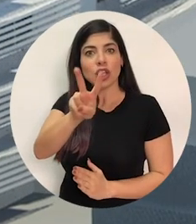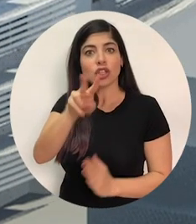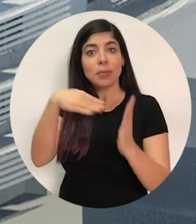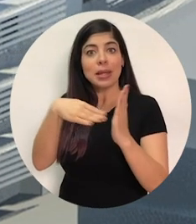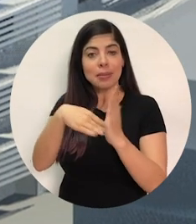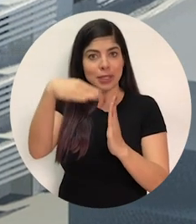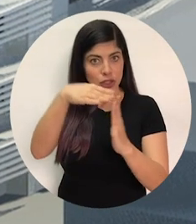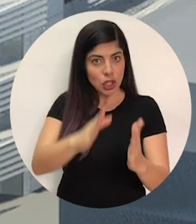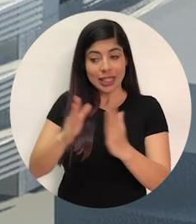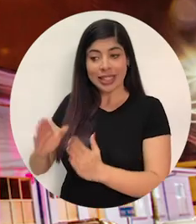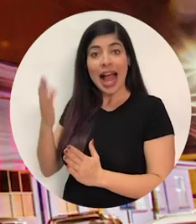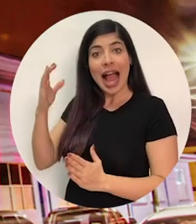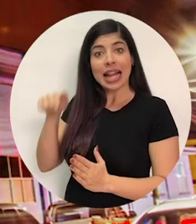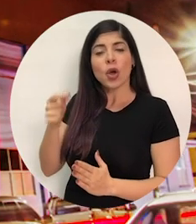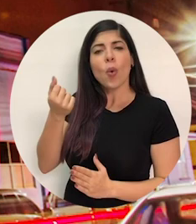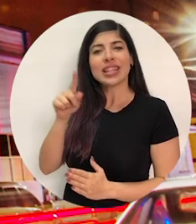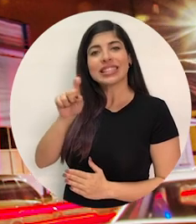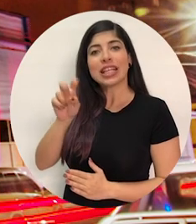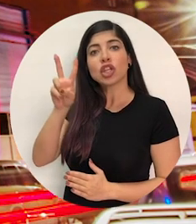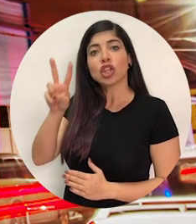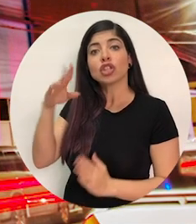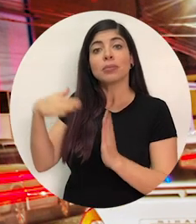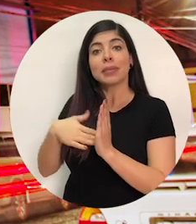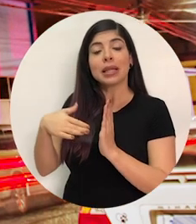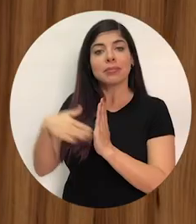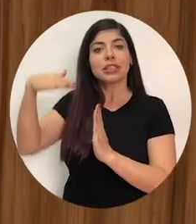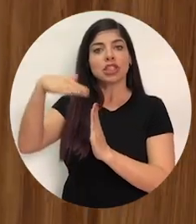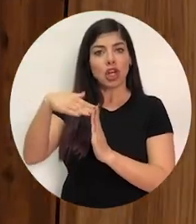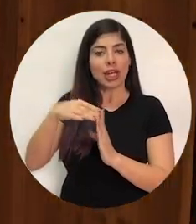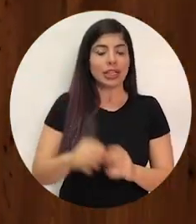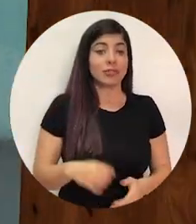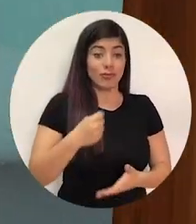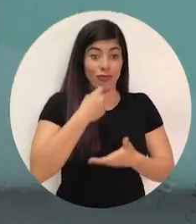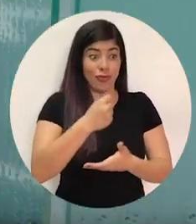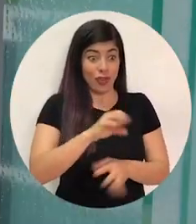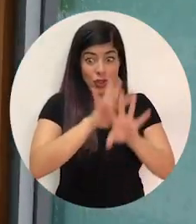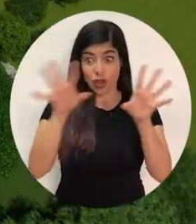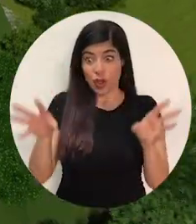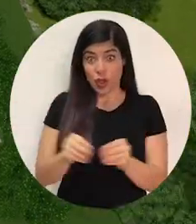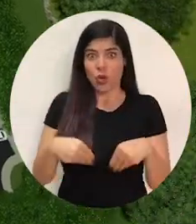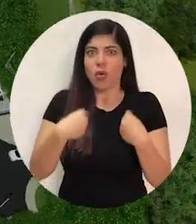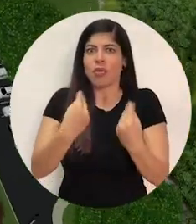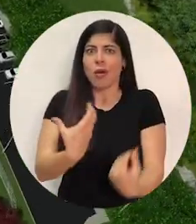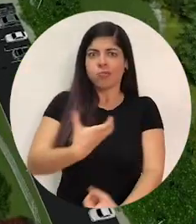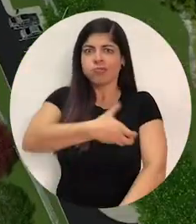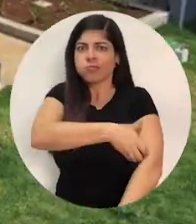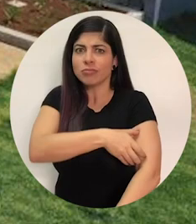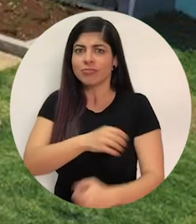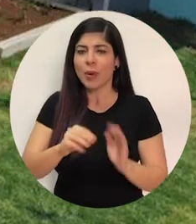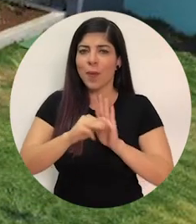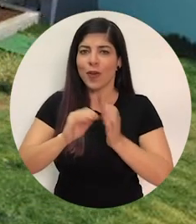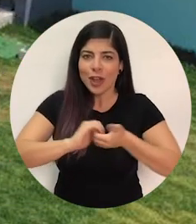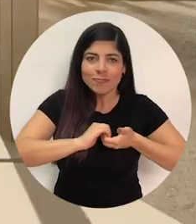132 mil millones. Y Cartago, 102 mil millones. Inversiones como estas fortalecen el modelo